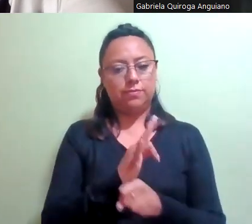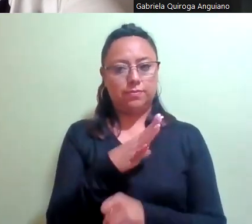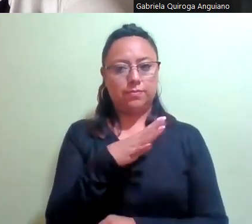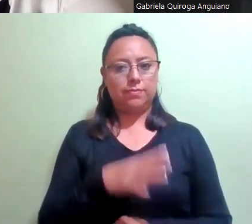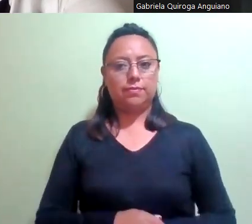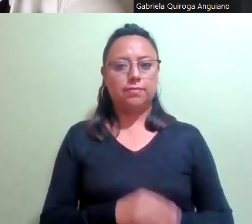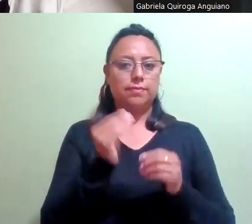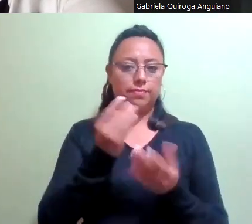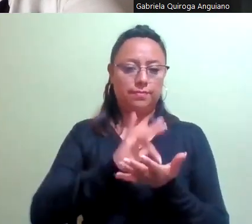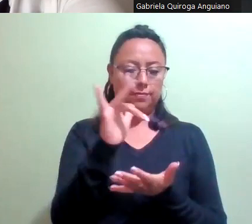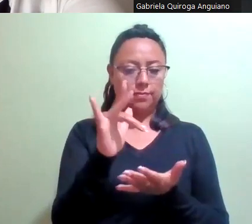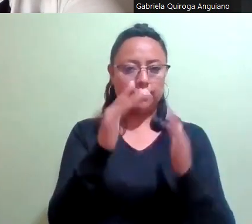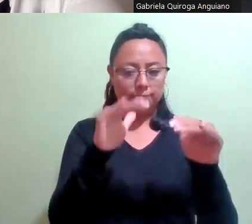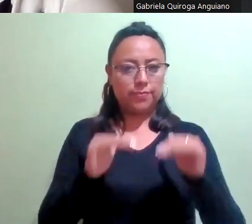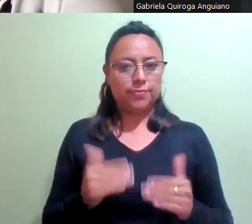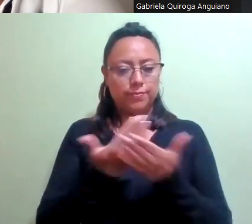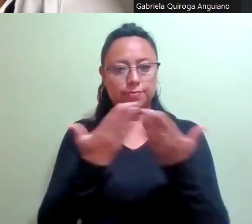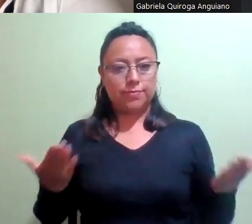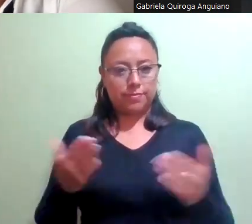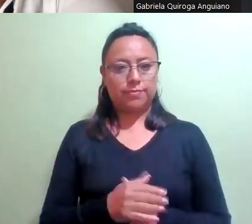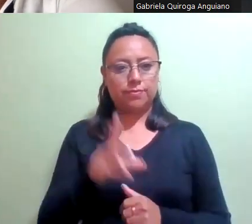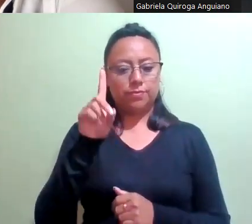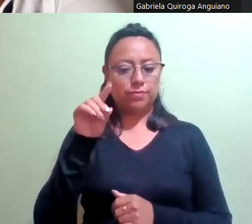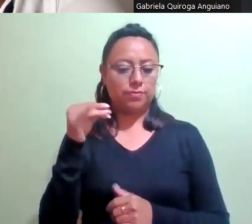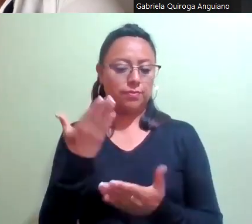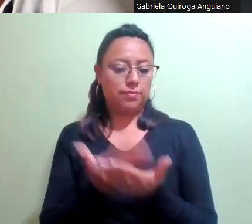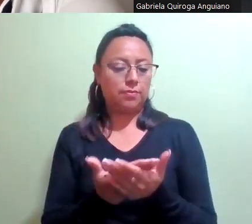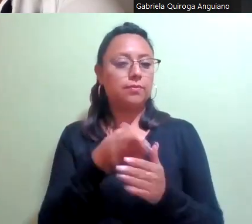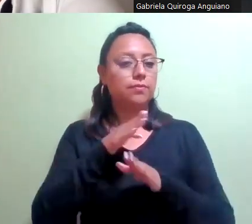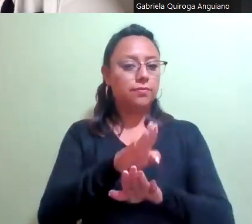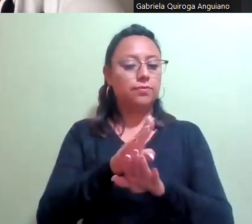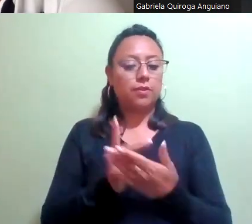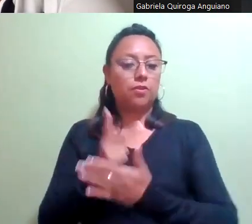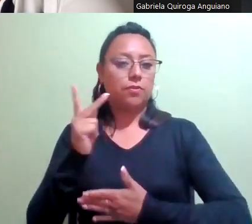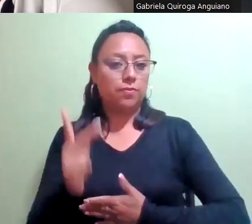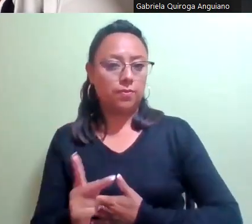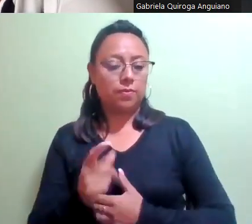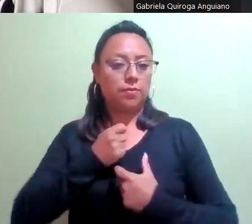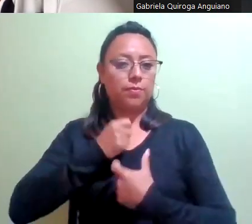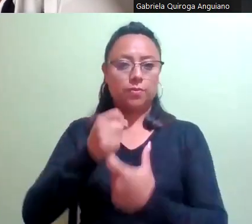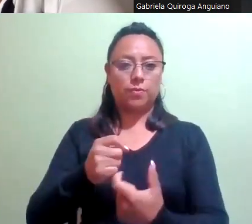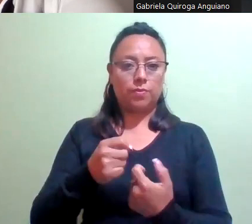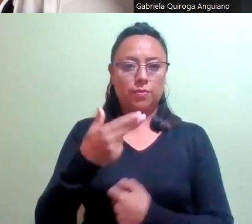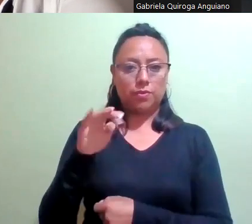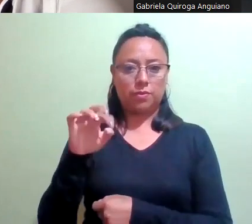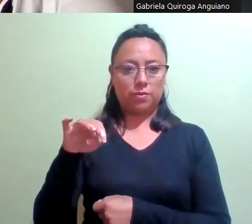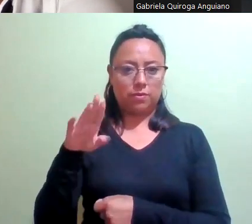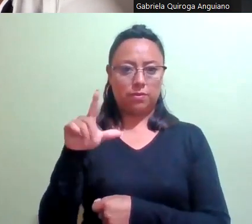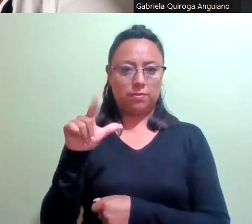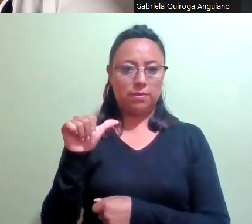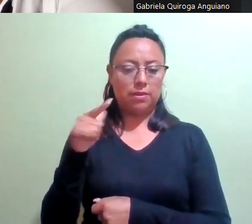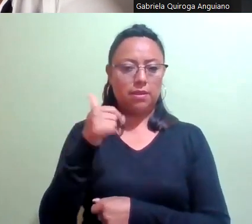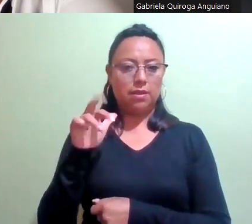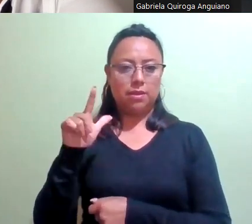Muchísimas gracias. Ahora vamos a proceder al análisis del dictamen relativo a la entrega de la medalla al mérito. Hermila Galindo veinte veintidós. Al